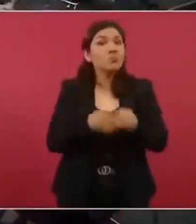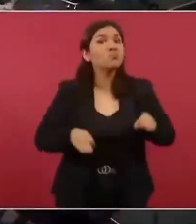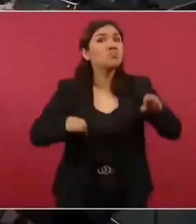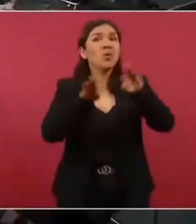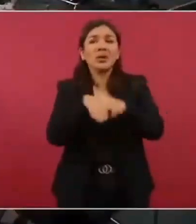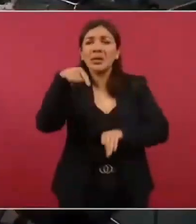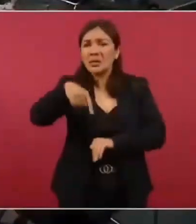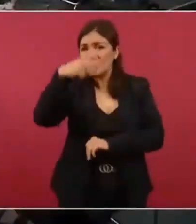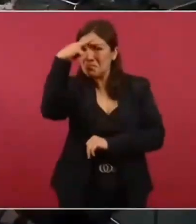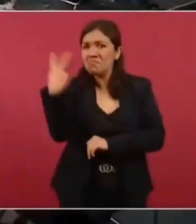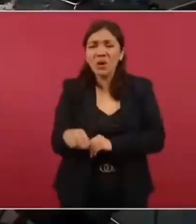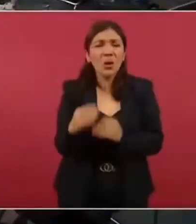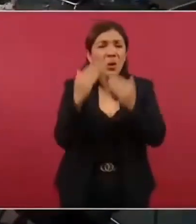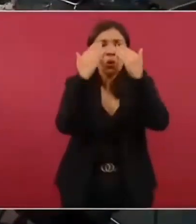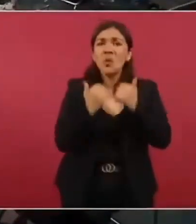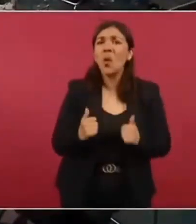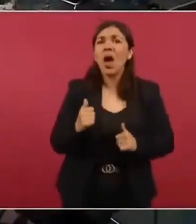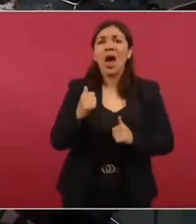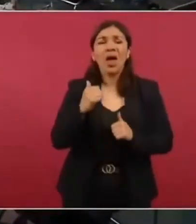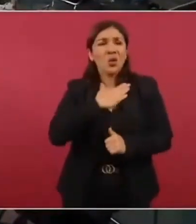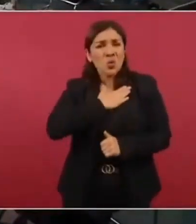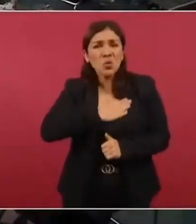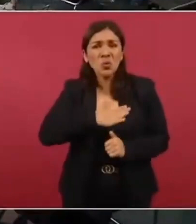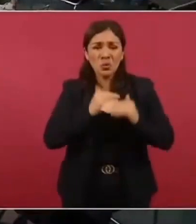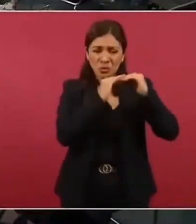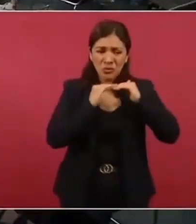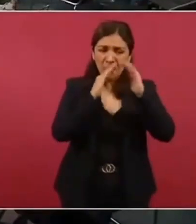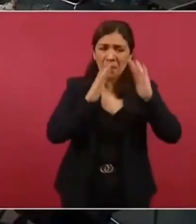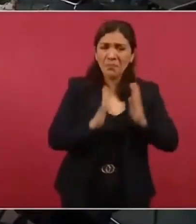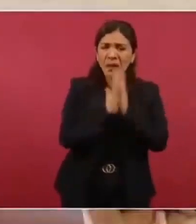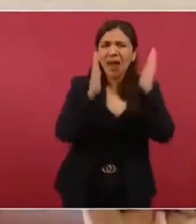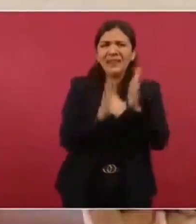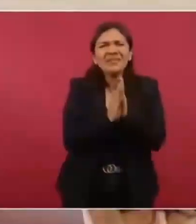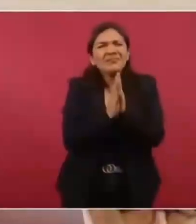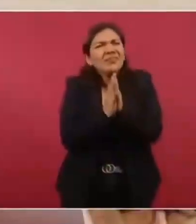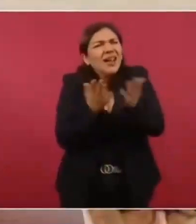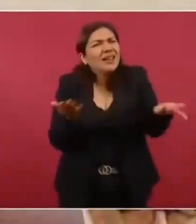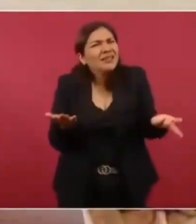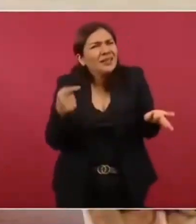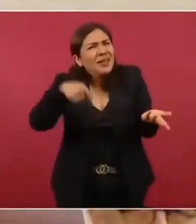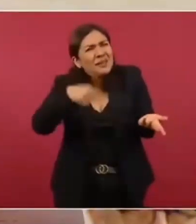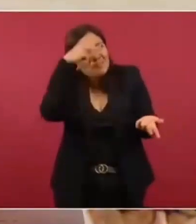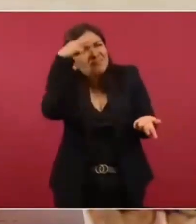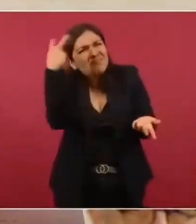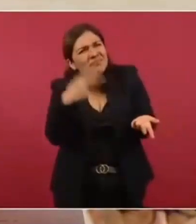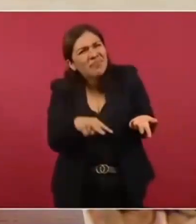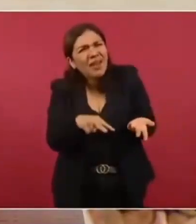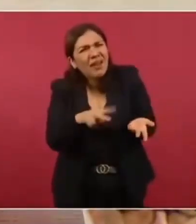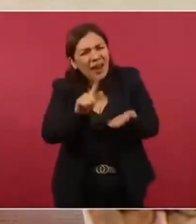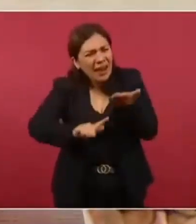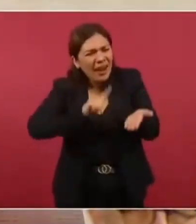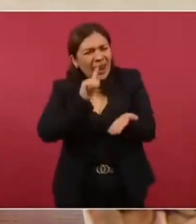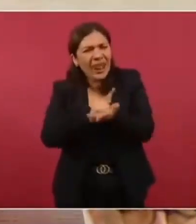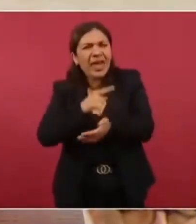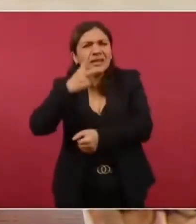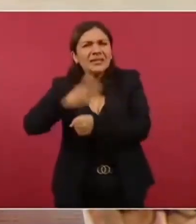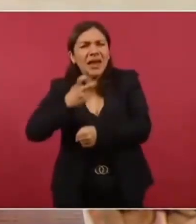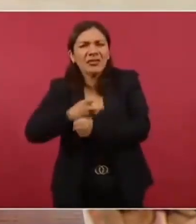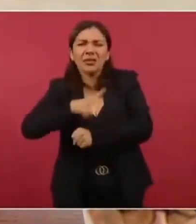en México por una ley secundaria. Dan pena ajena.